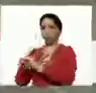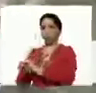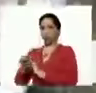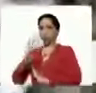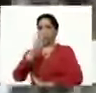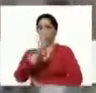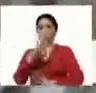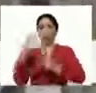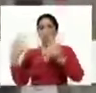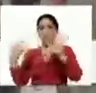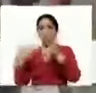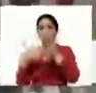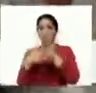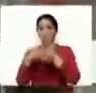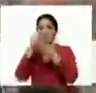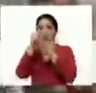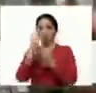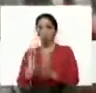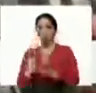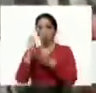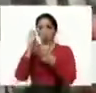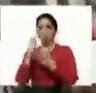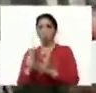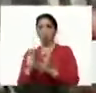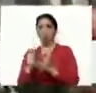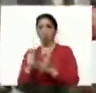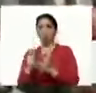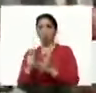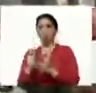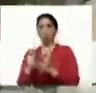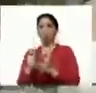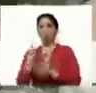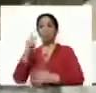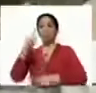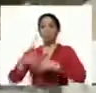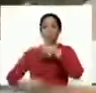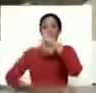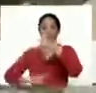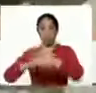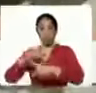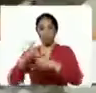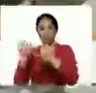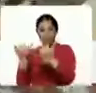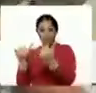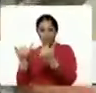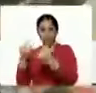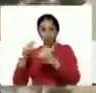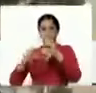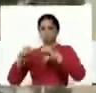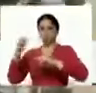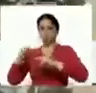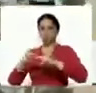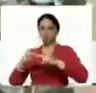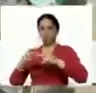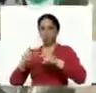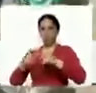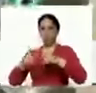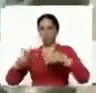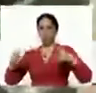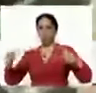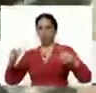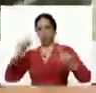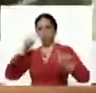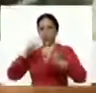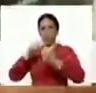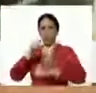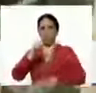48 mil toneladas y está en un proceso de construcción y ampliación para alcanzar